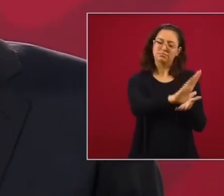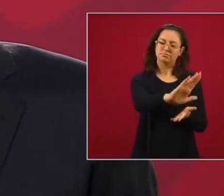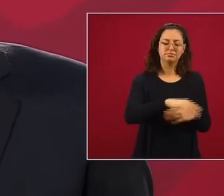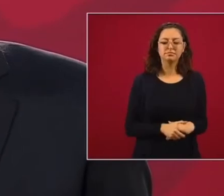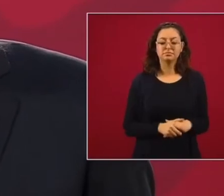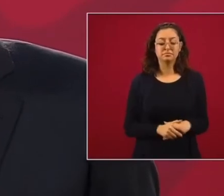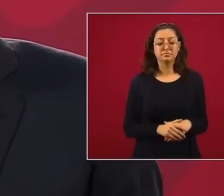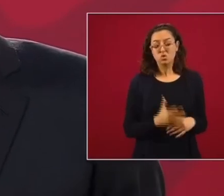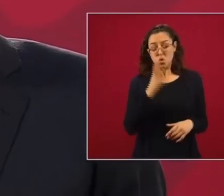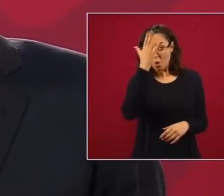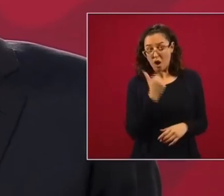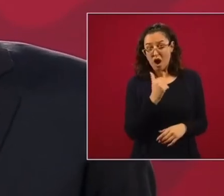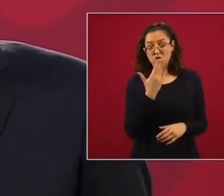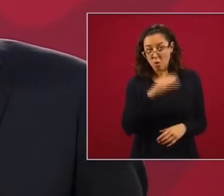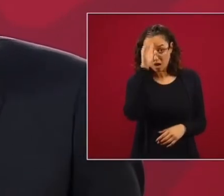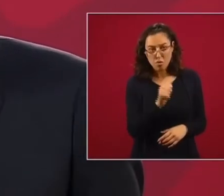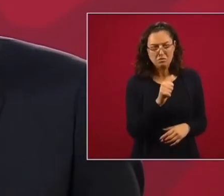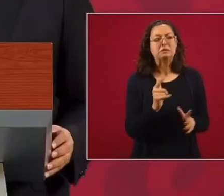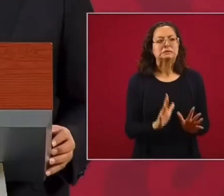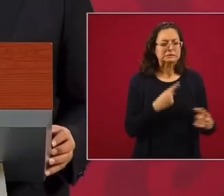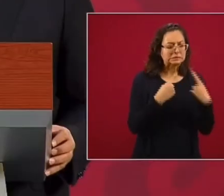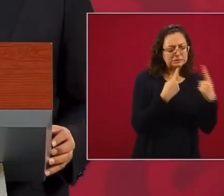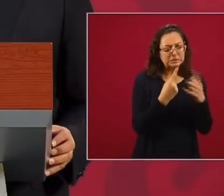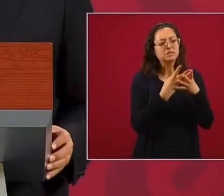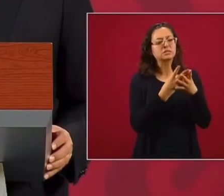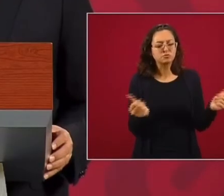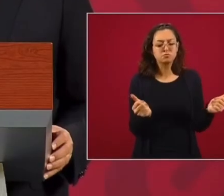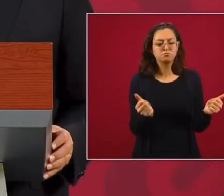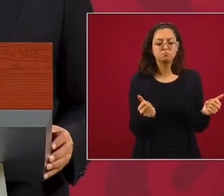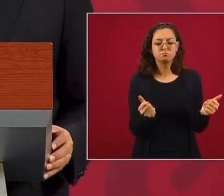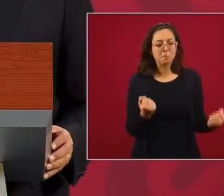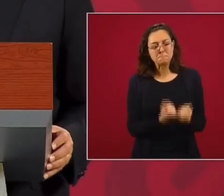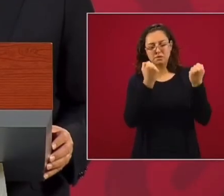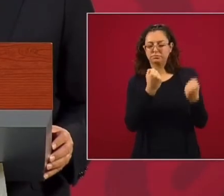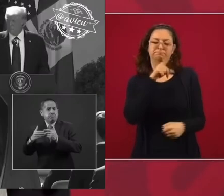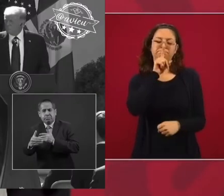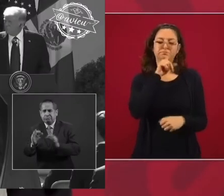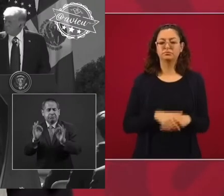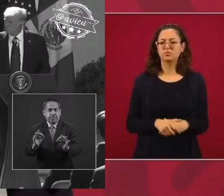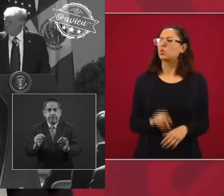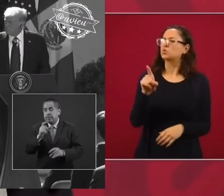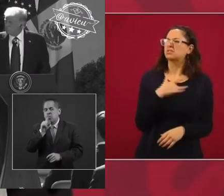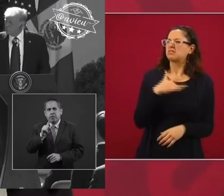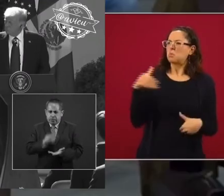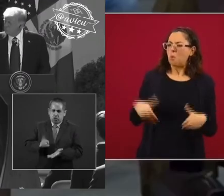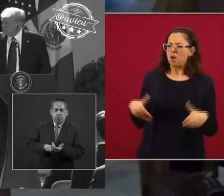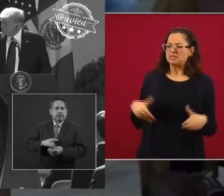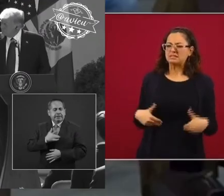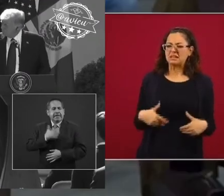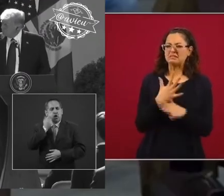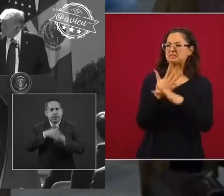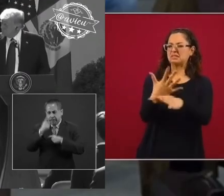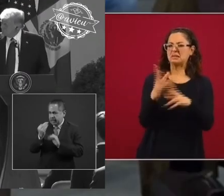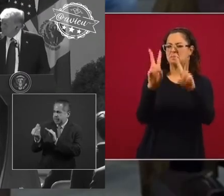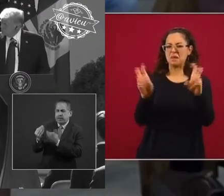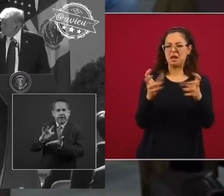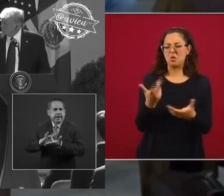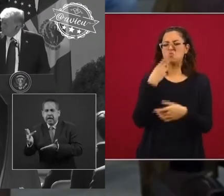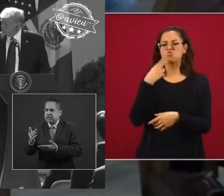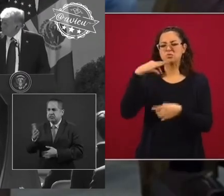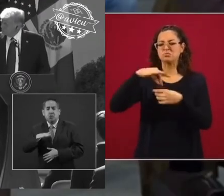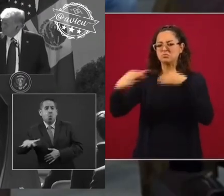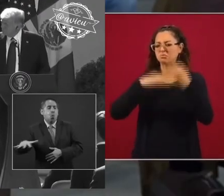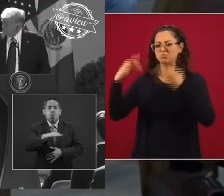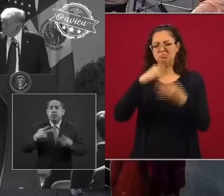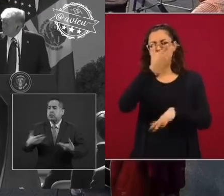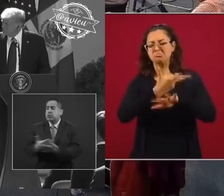existan diferencias, resolverlas con diálogo, sin confrontación. Quise estar aquí para agradecerle al pueblo de